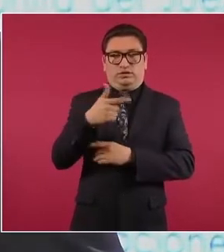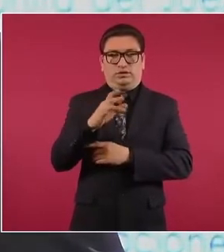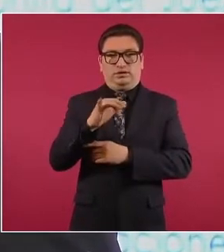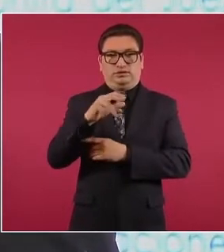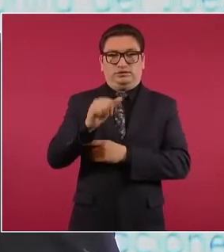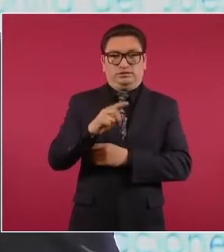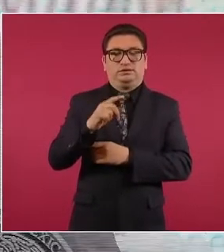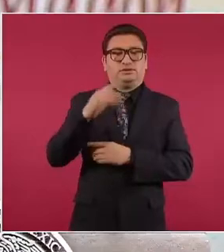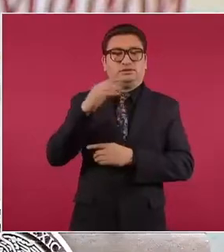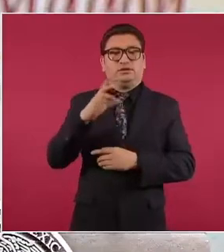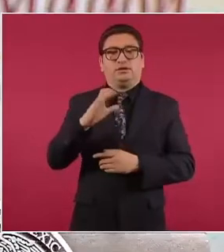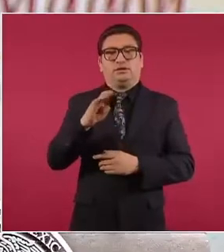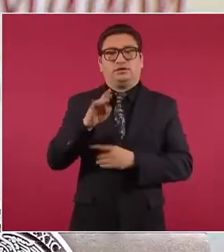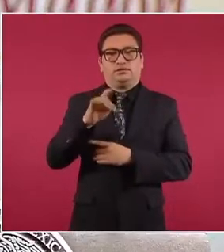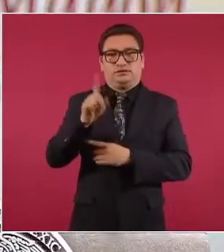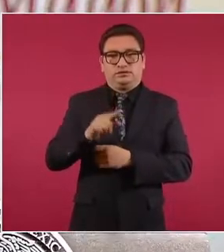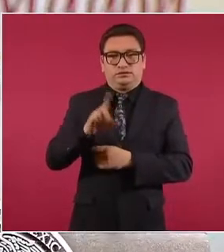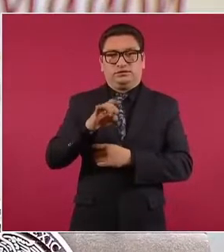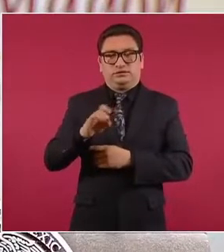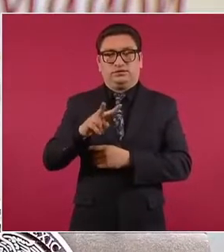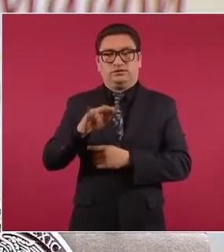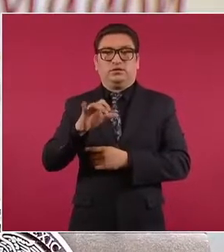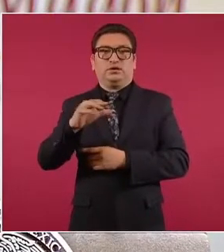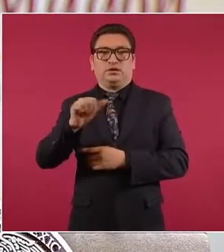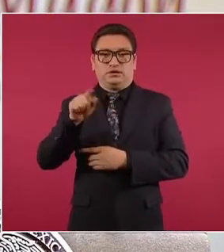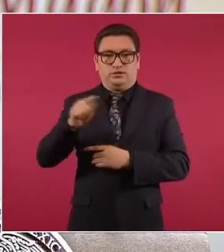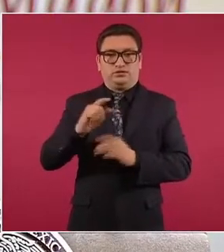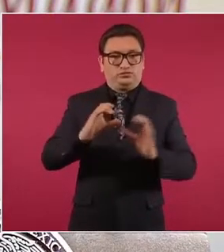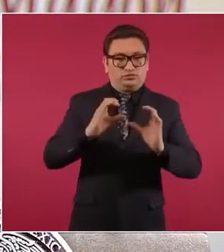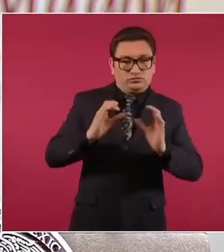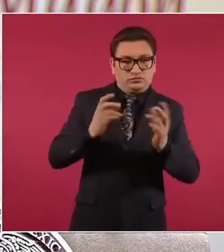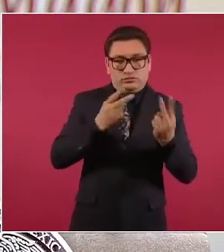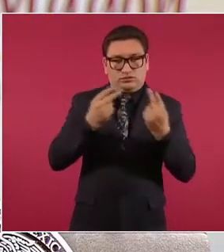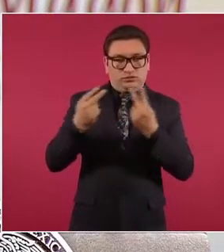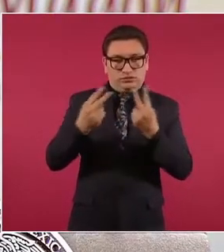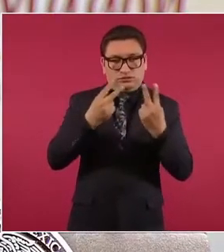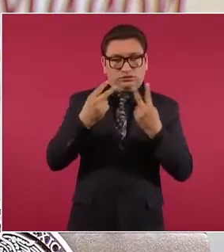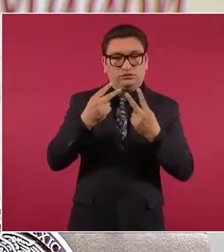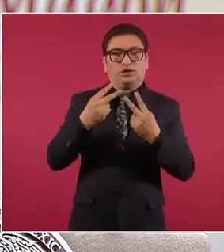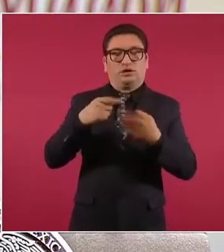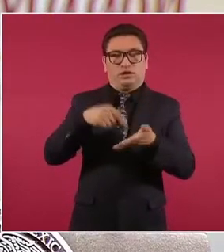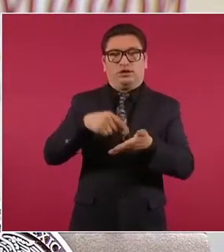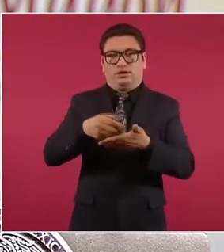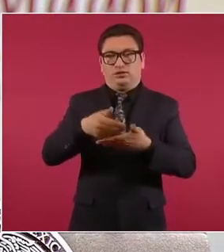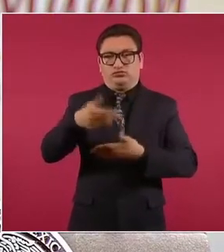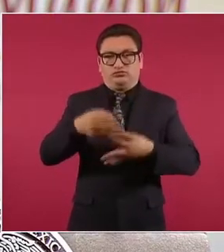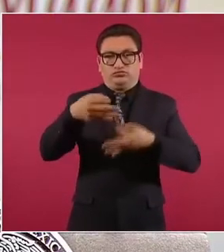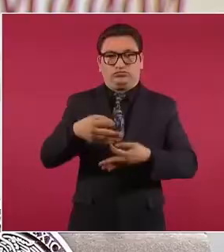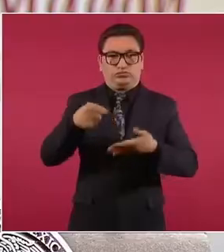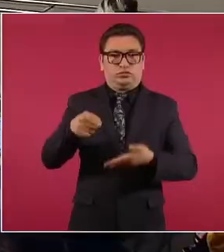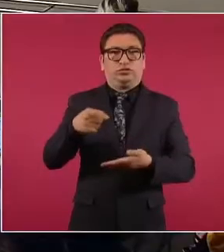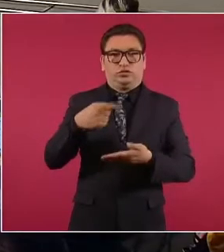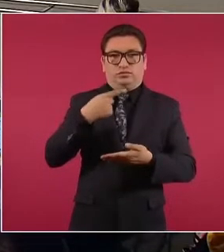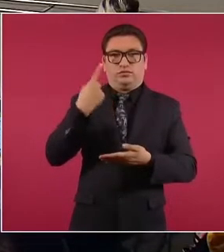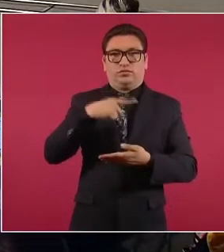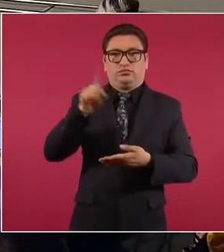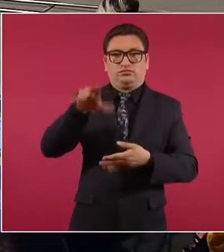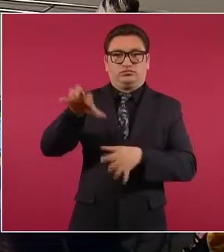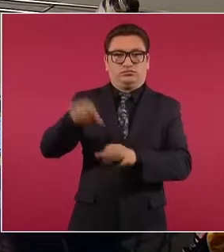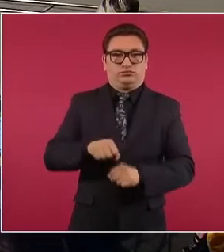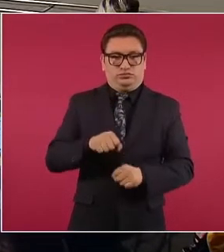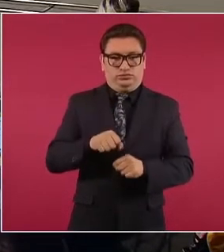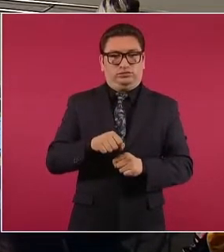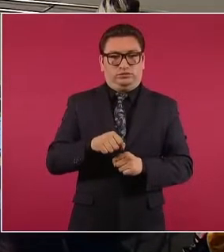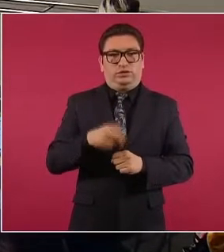Cabeza de Vaca y está pendiente de ejecutar en consecuencia la orden de aprehensión. Entonces,